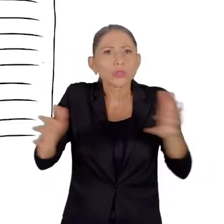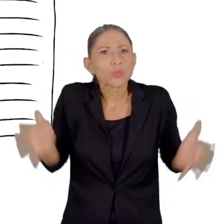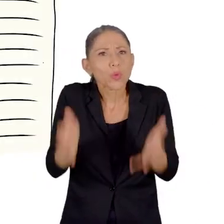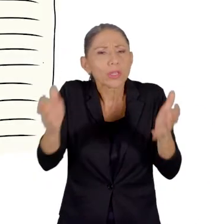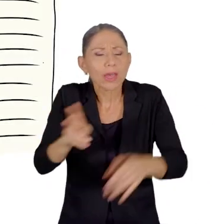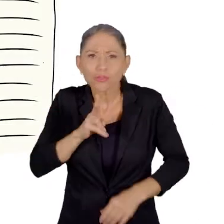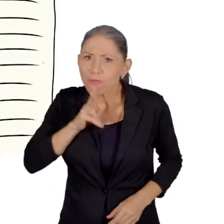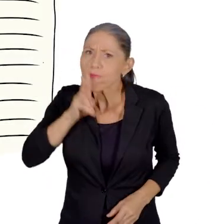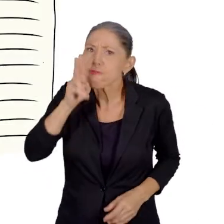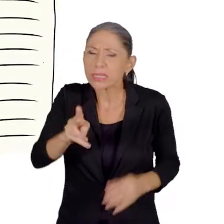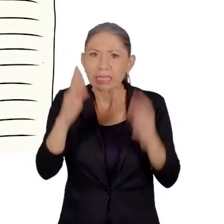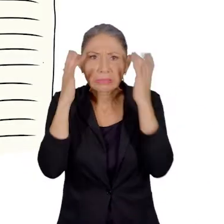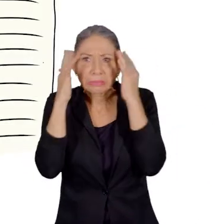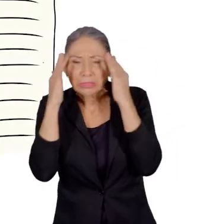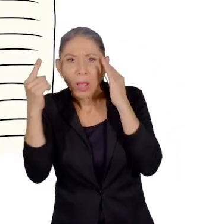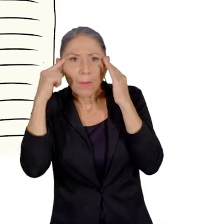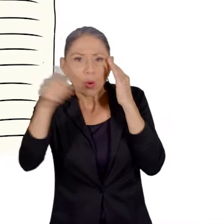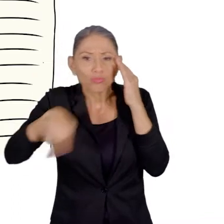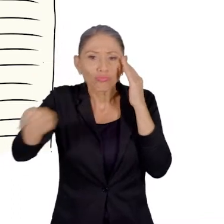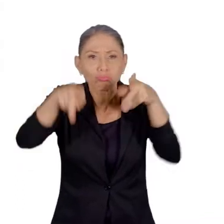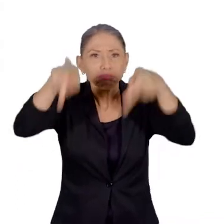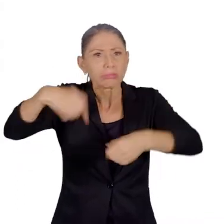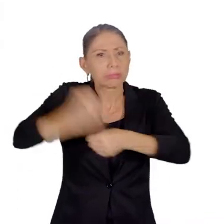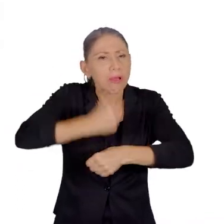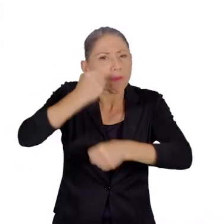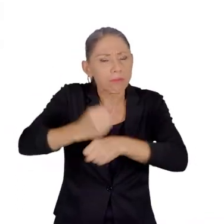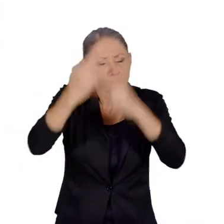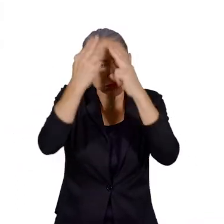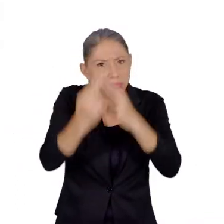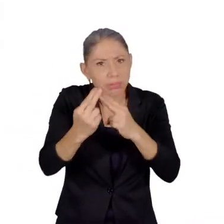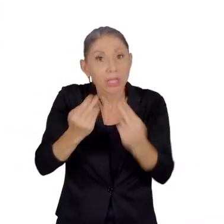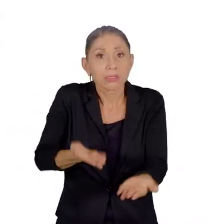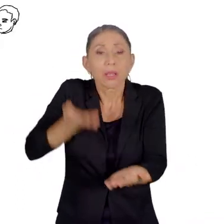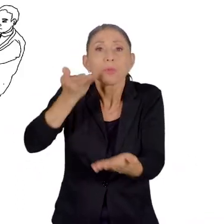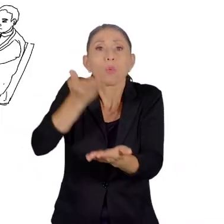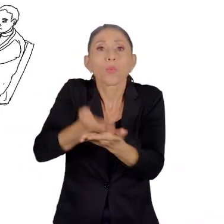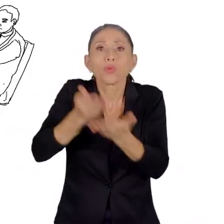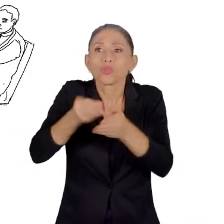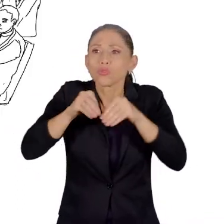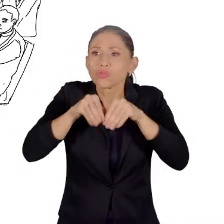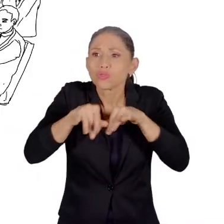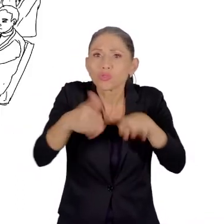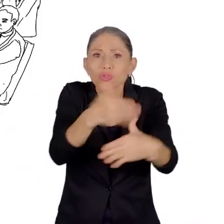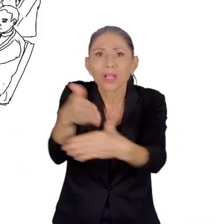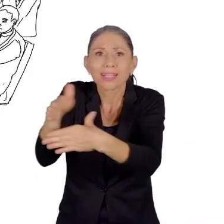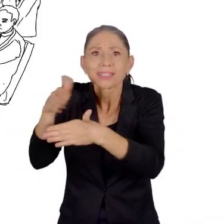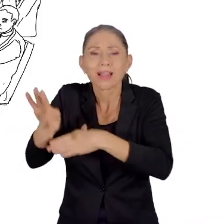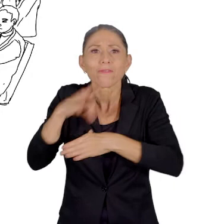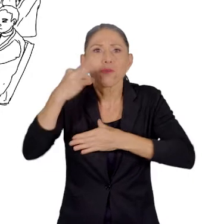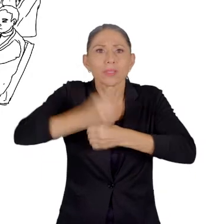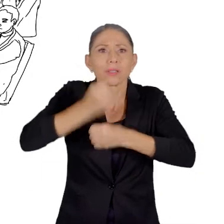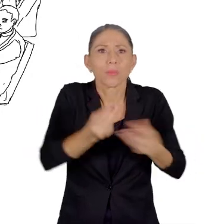una auténtica preocupación por la clase trabajadora. Se propuso socializar los medios de producción, establecer la